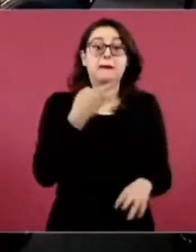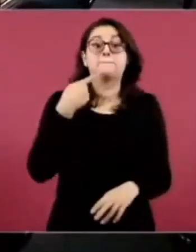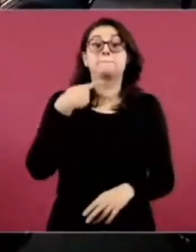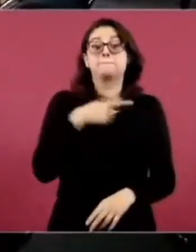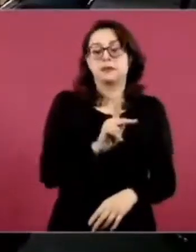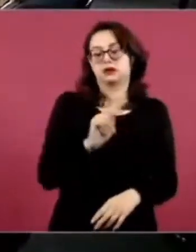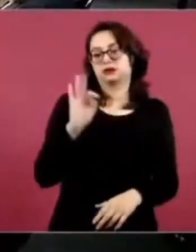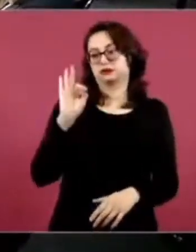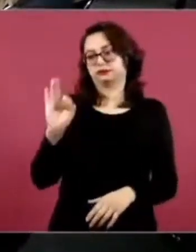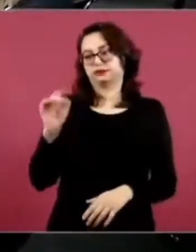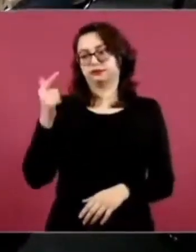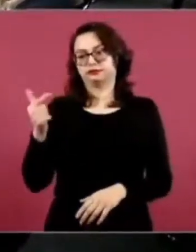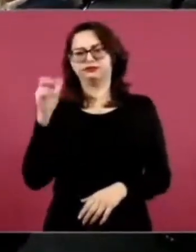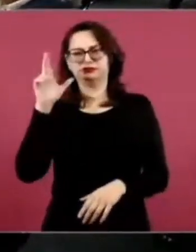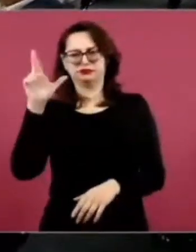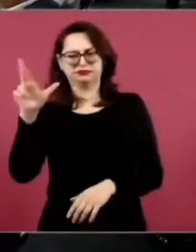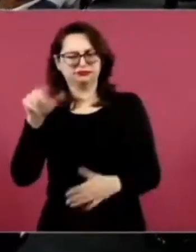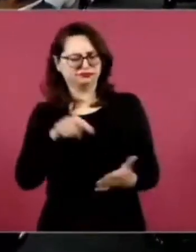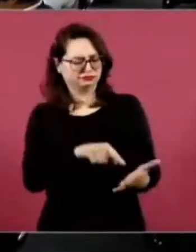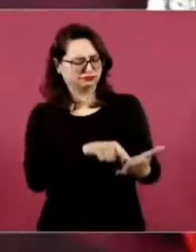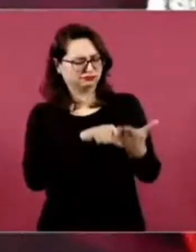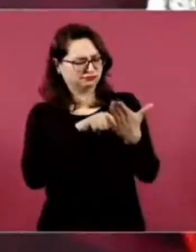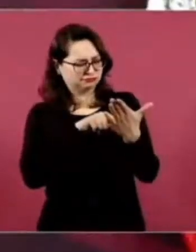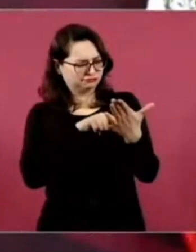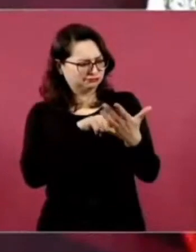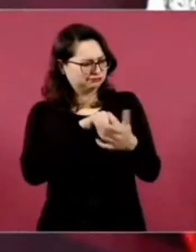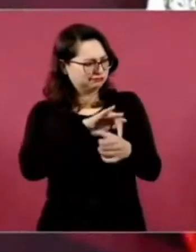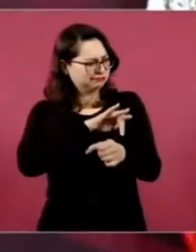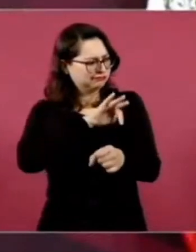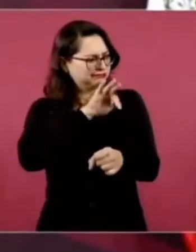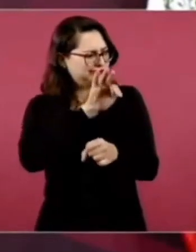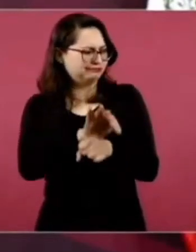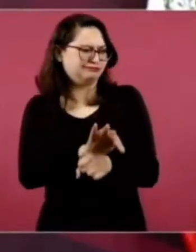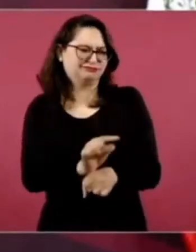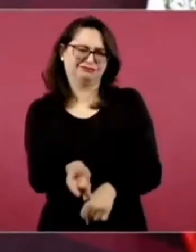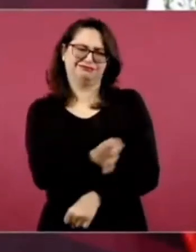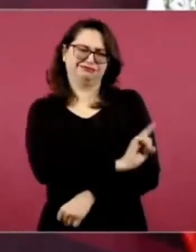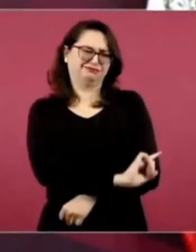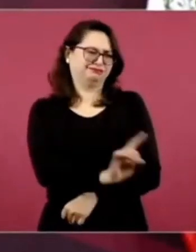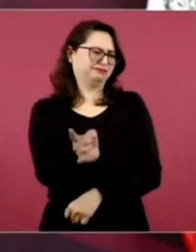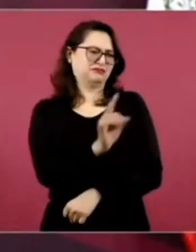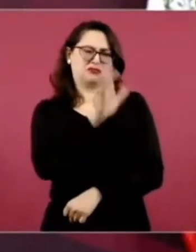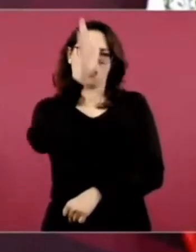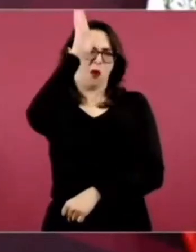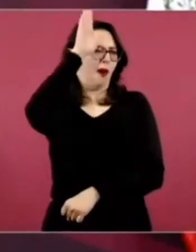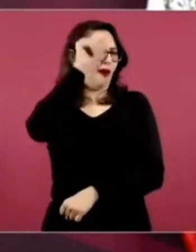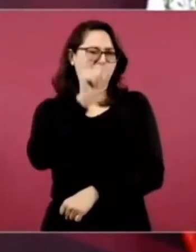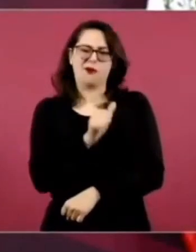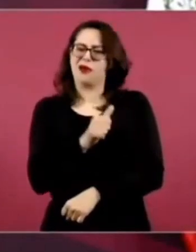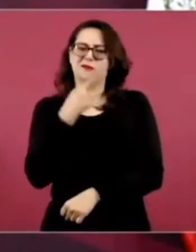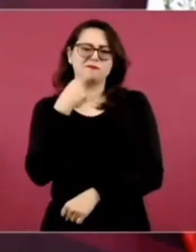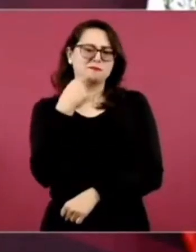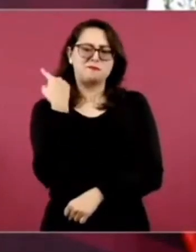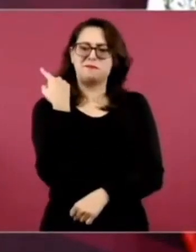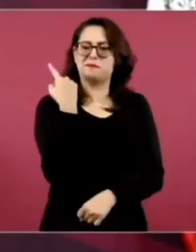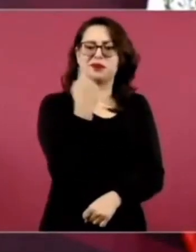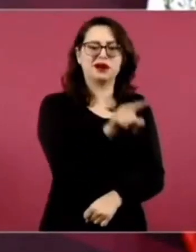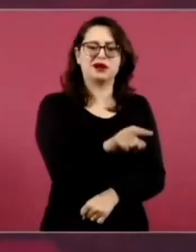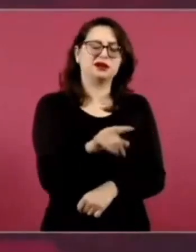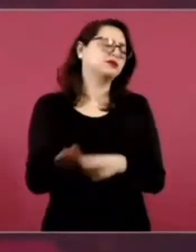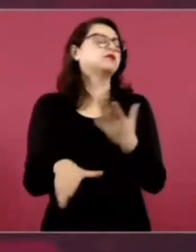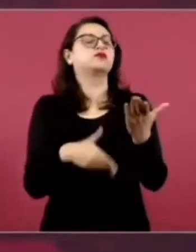presentó un recurso de apelación, seguramente